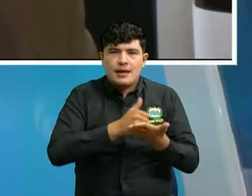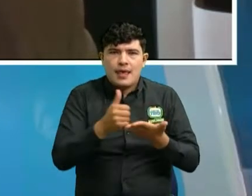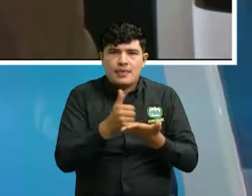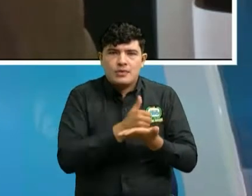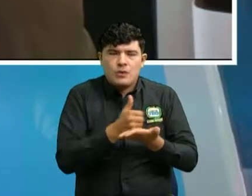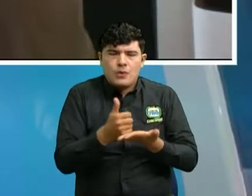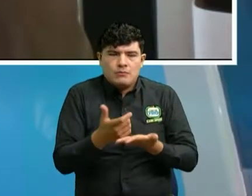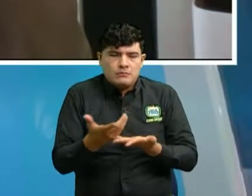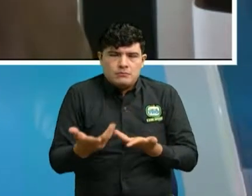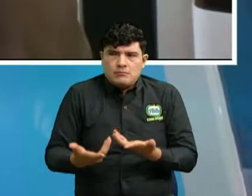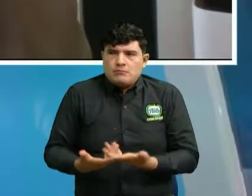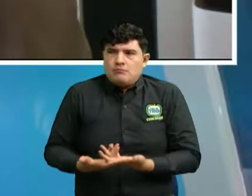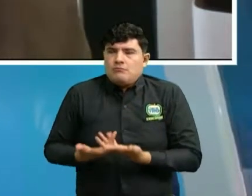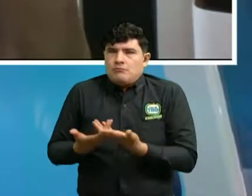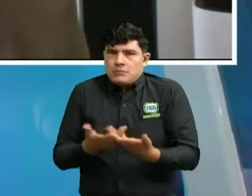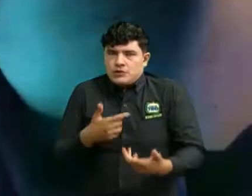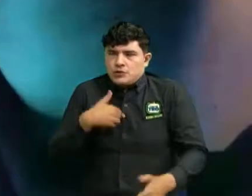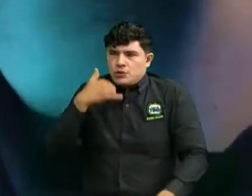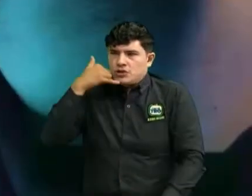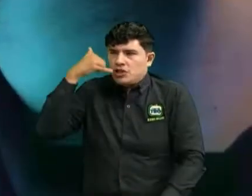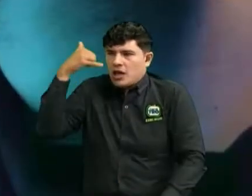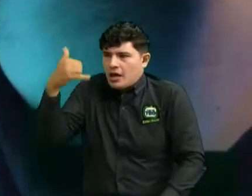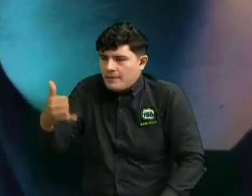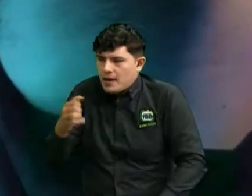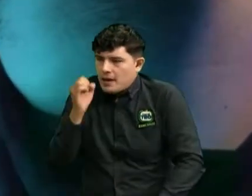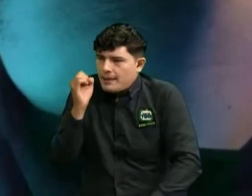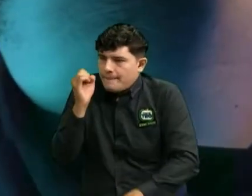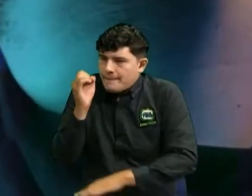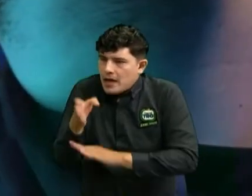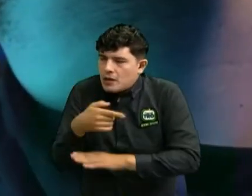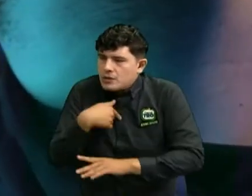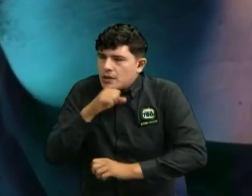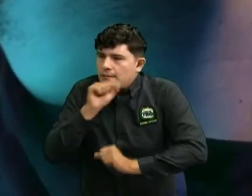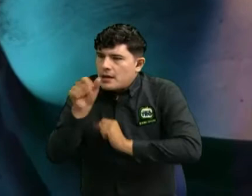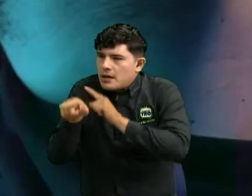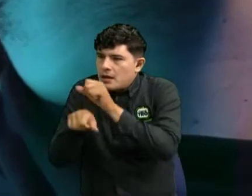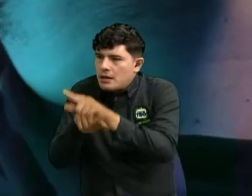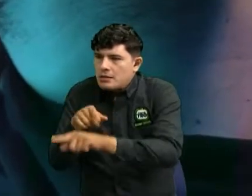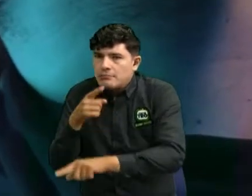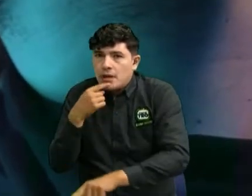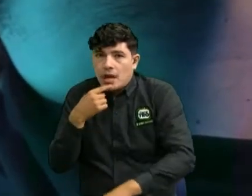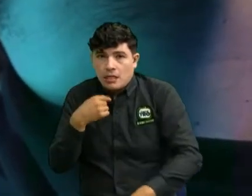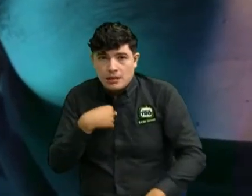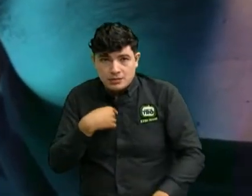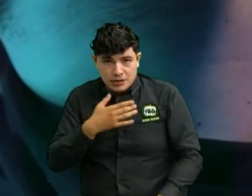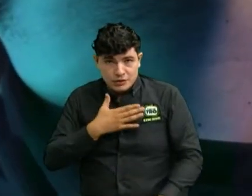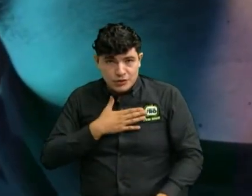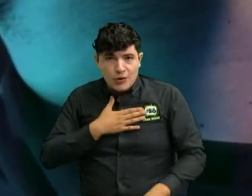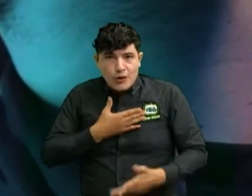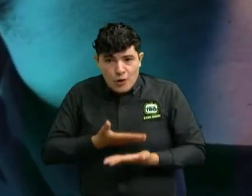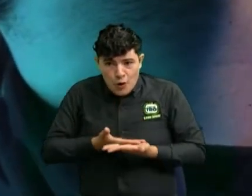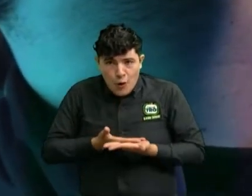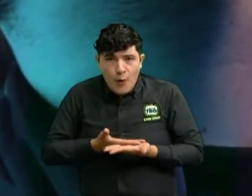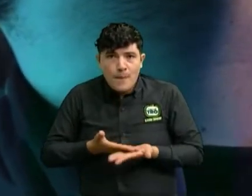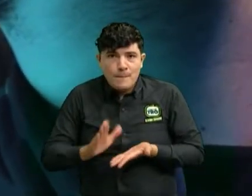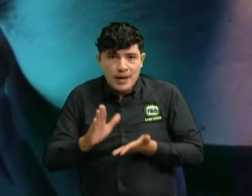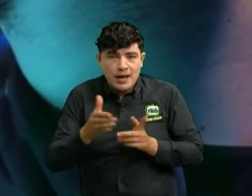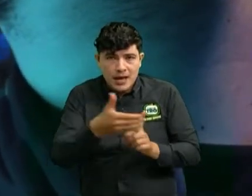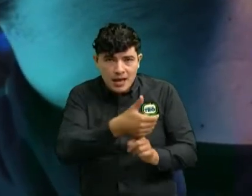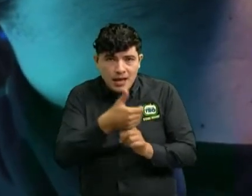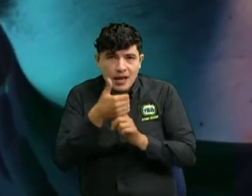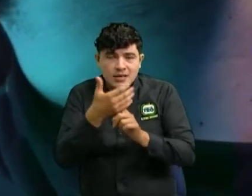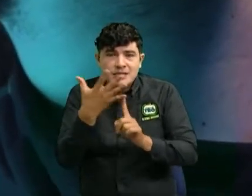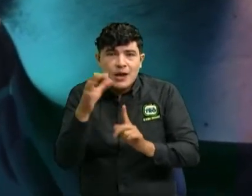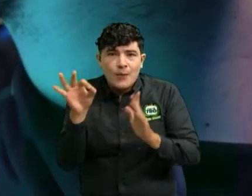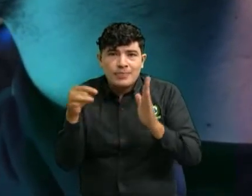Entonces yo me comuniqué con el banco para averiguar. Me dijeron que yo había adquirido un seguro que eran 50 mil